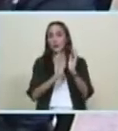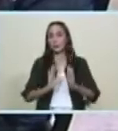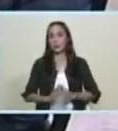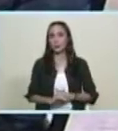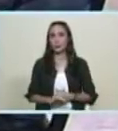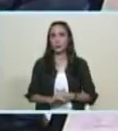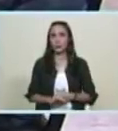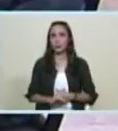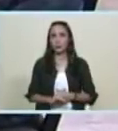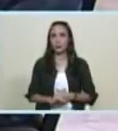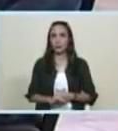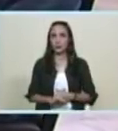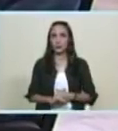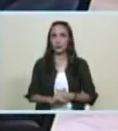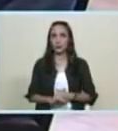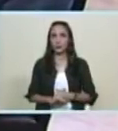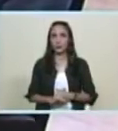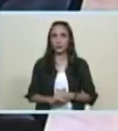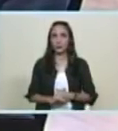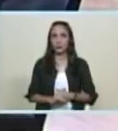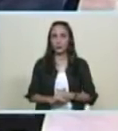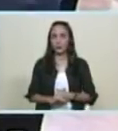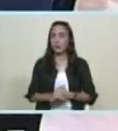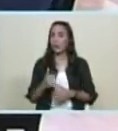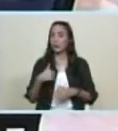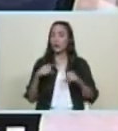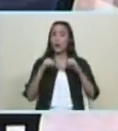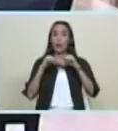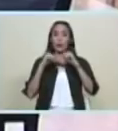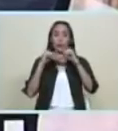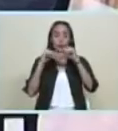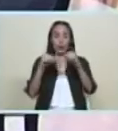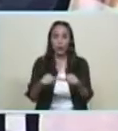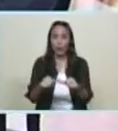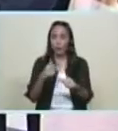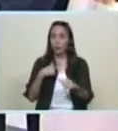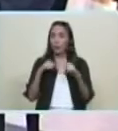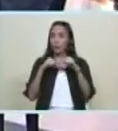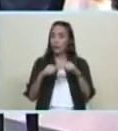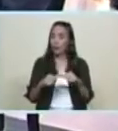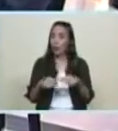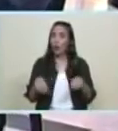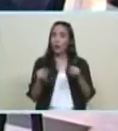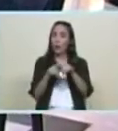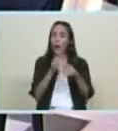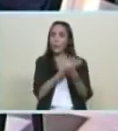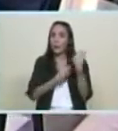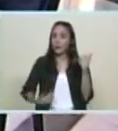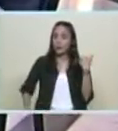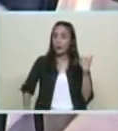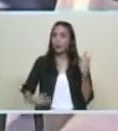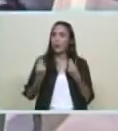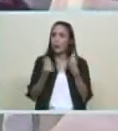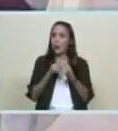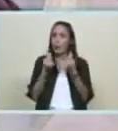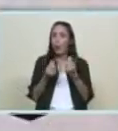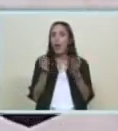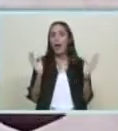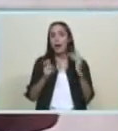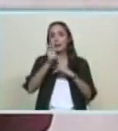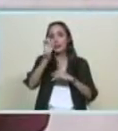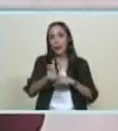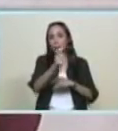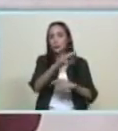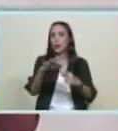votos del pueblo y voy a permanecer aquí solo única y exclusivamente mediante los